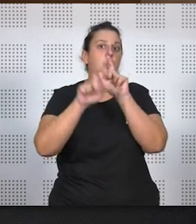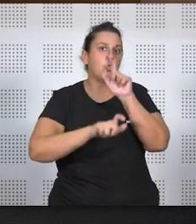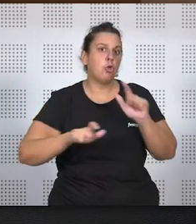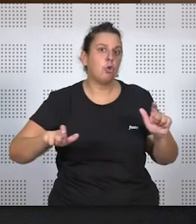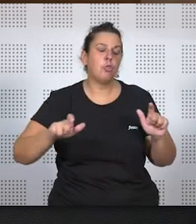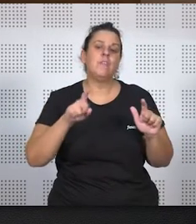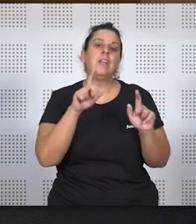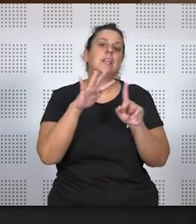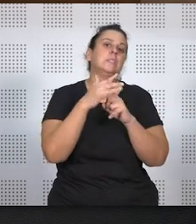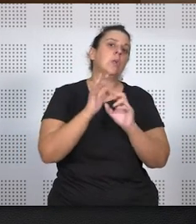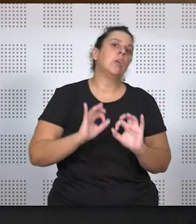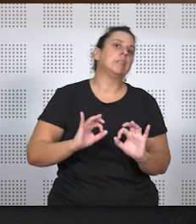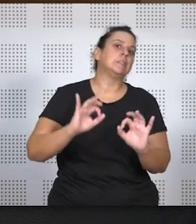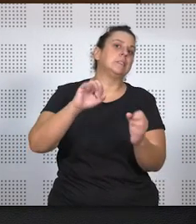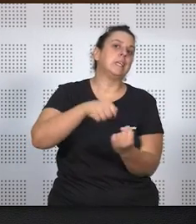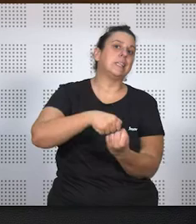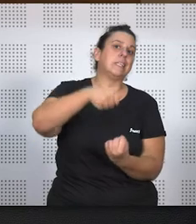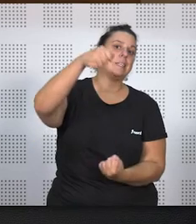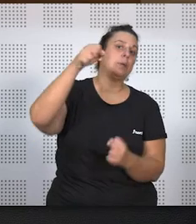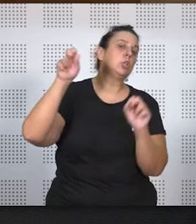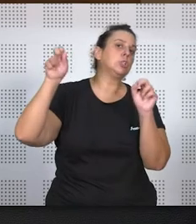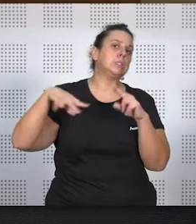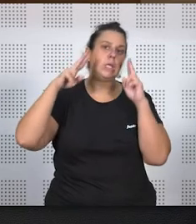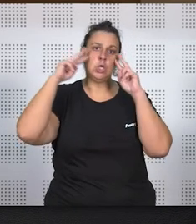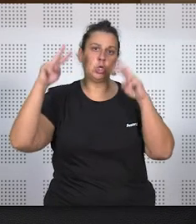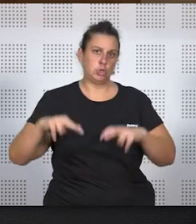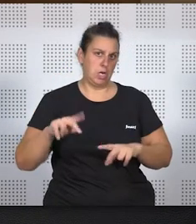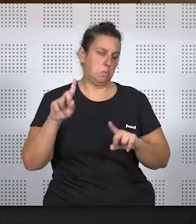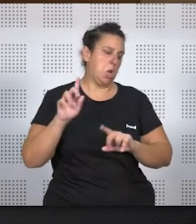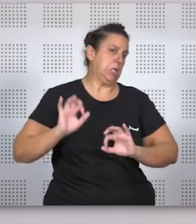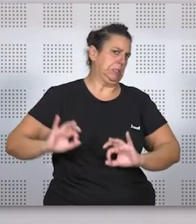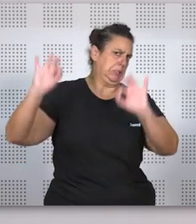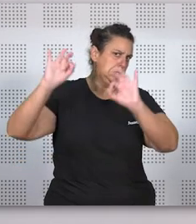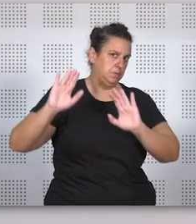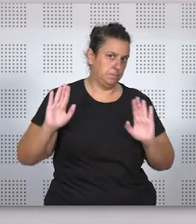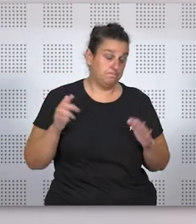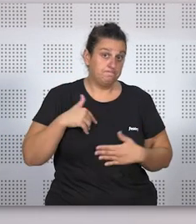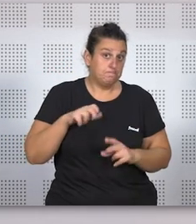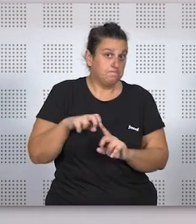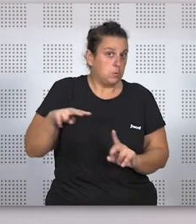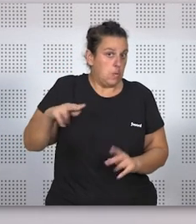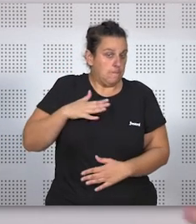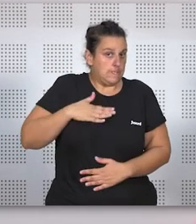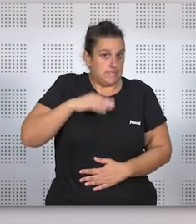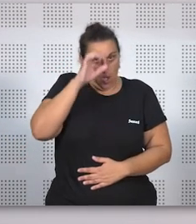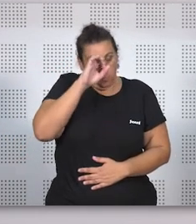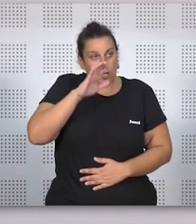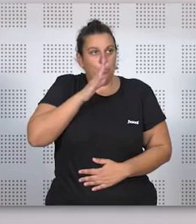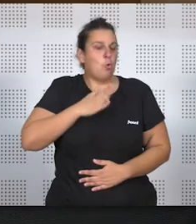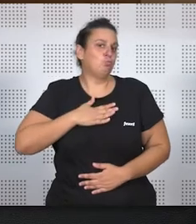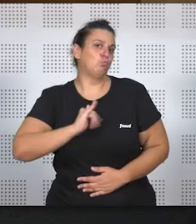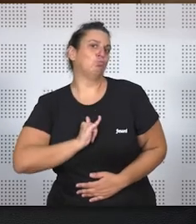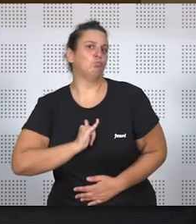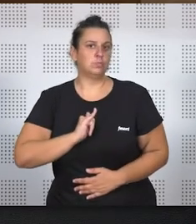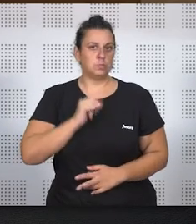circunstancias excepcionales de testamento sin la presencia del notario. Lo cual, desde mi punto de vista, no por corporativismo,